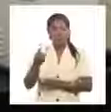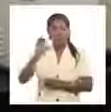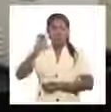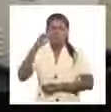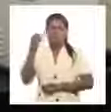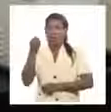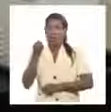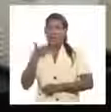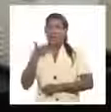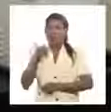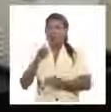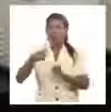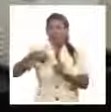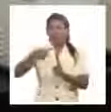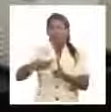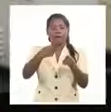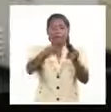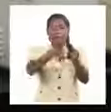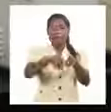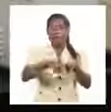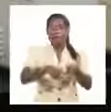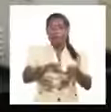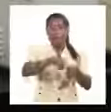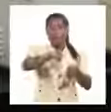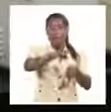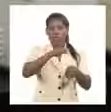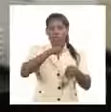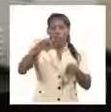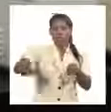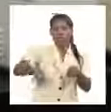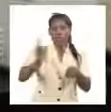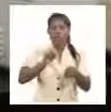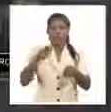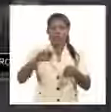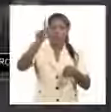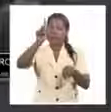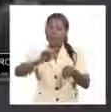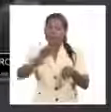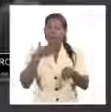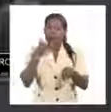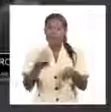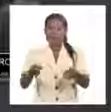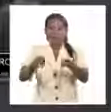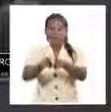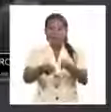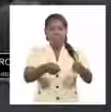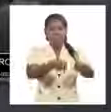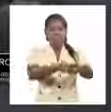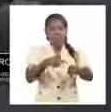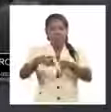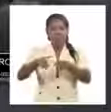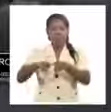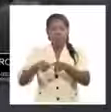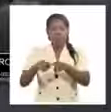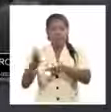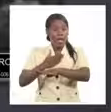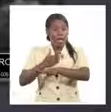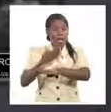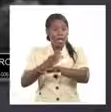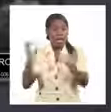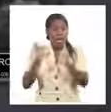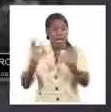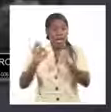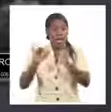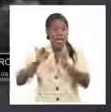calidad de los materiales que se obtengan en la escala nano sea aceptablemente buena. Antes de que el proyecto esté listo para las fases de